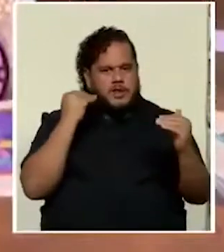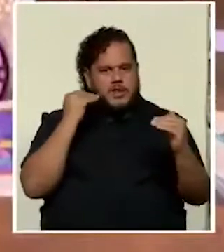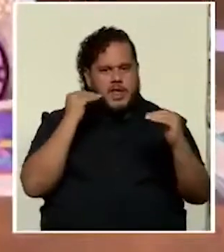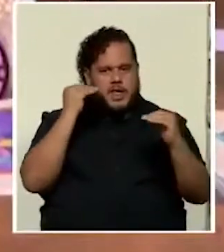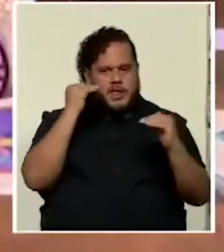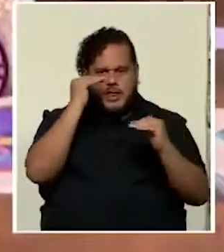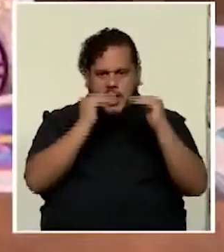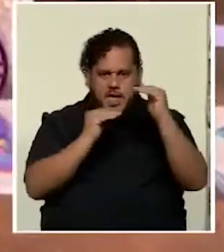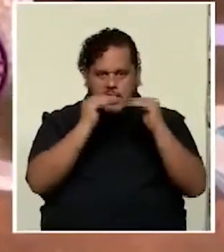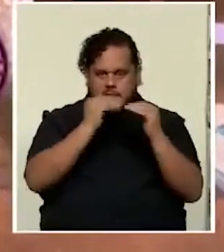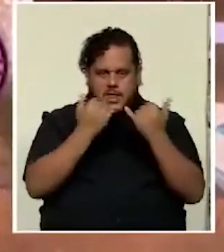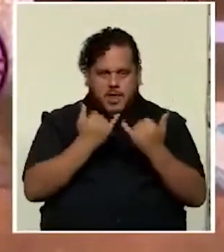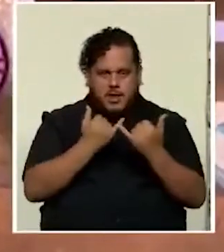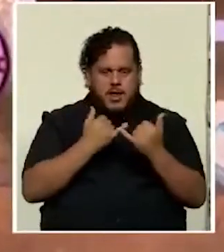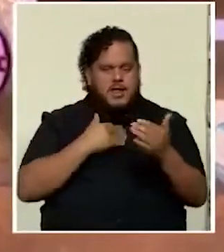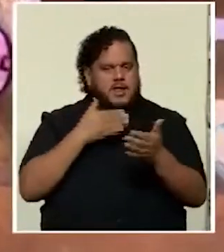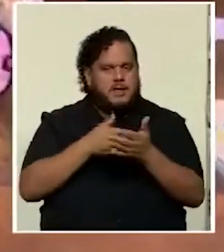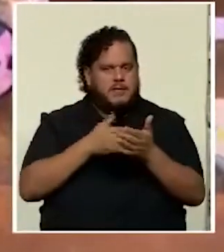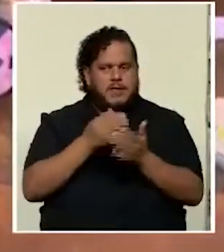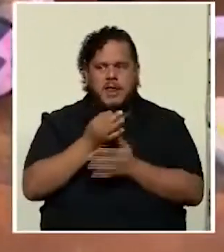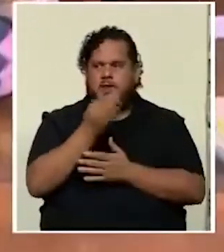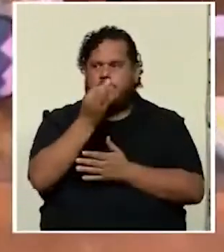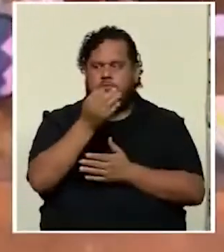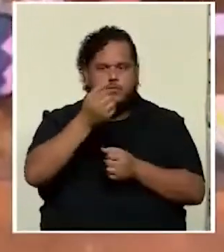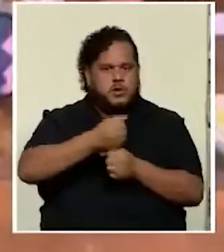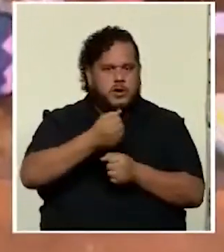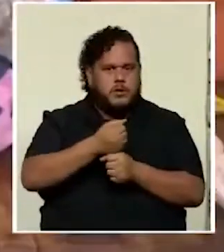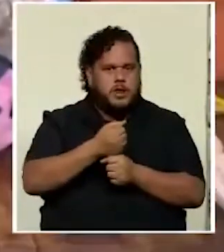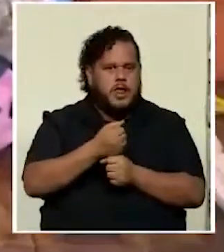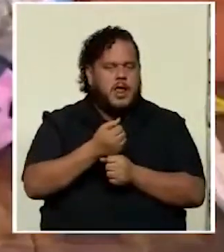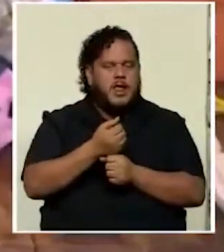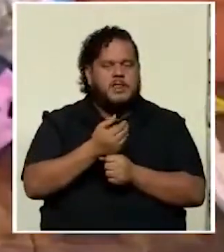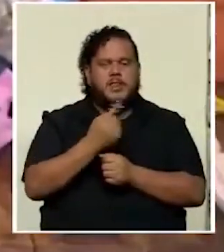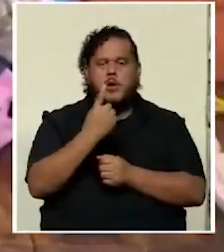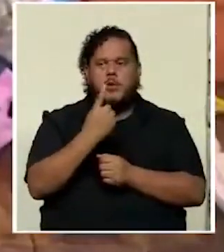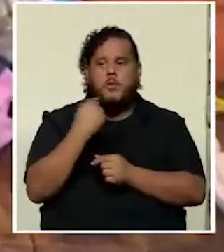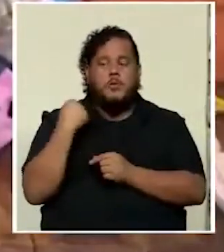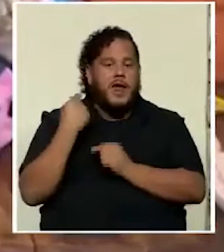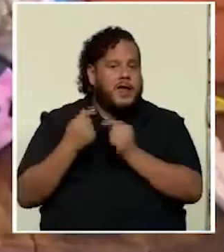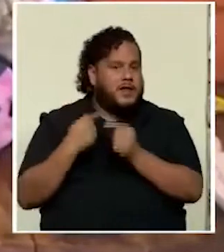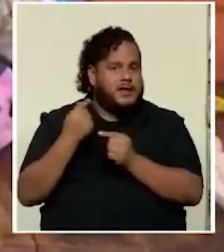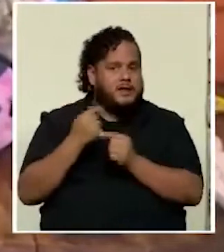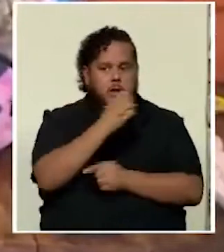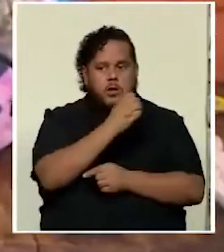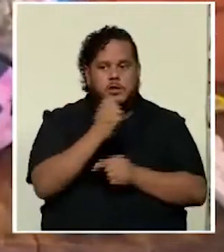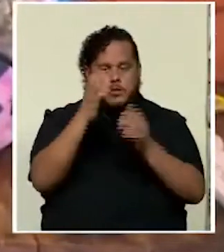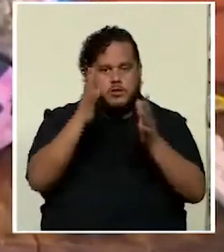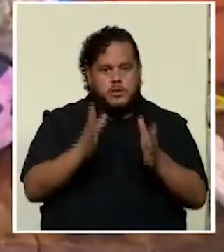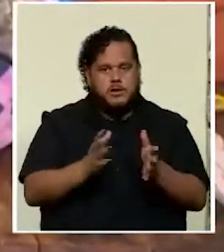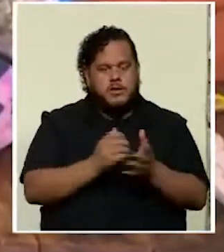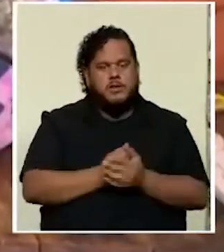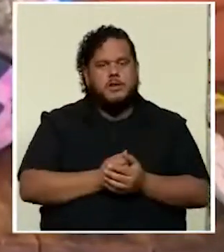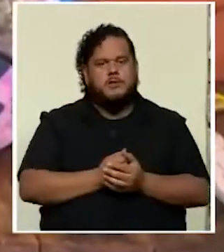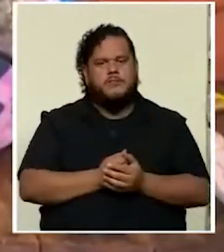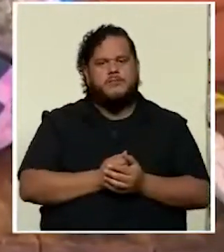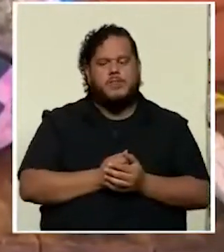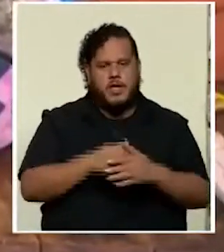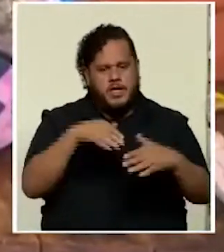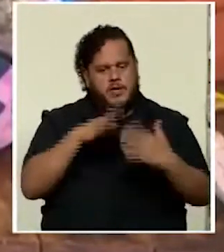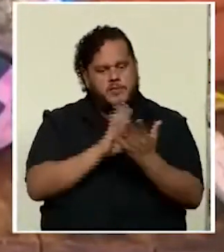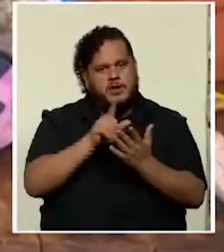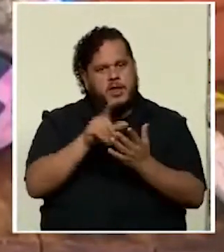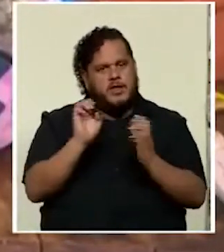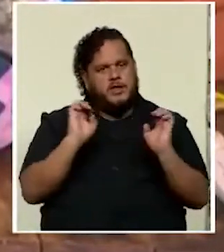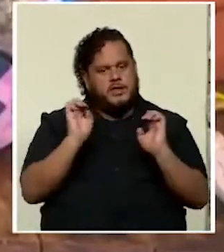afectará el futuro laboral de al menos una generación de costarricenses. Ante esta